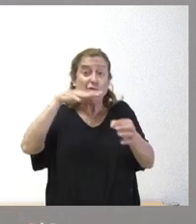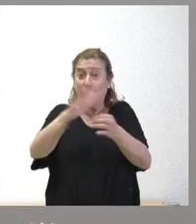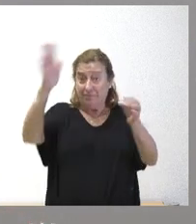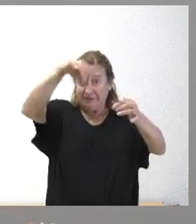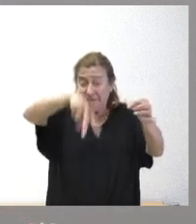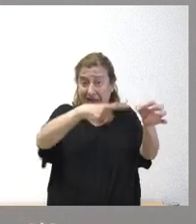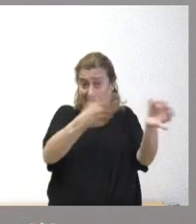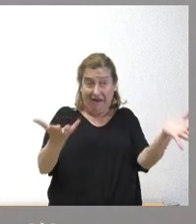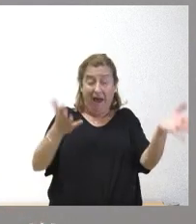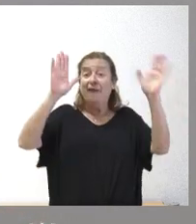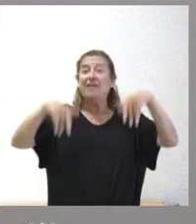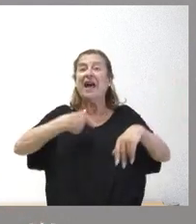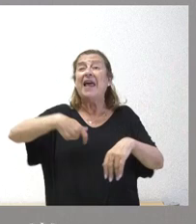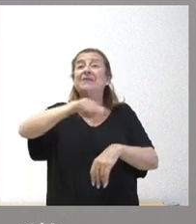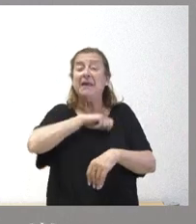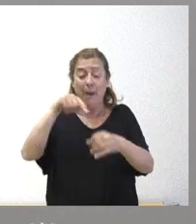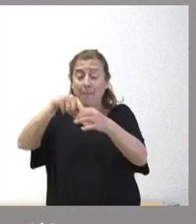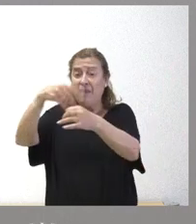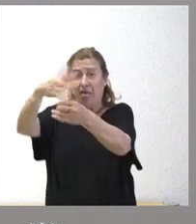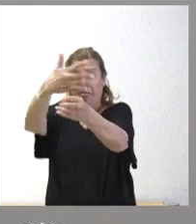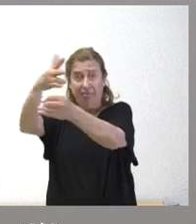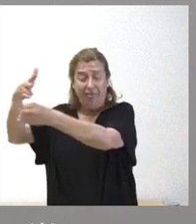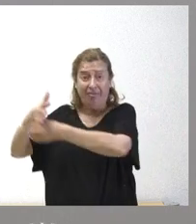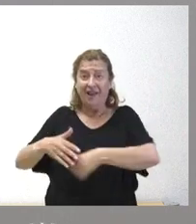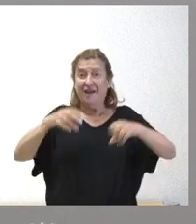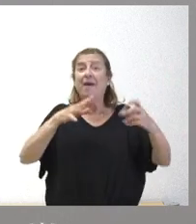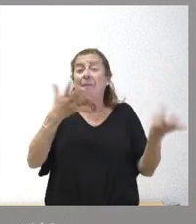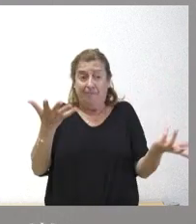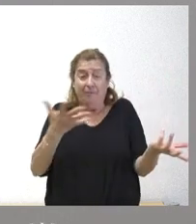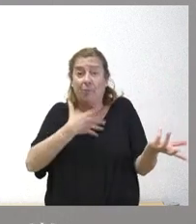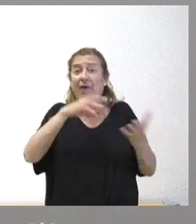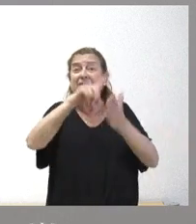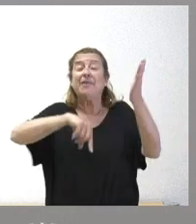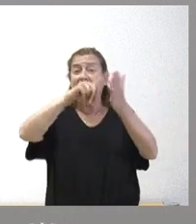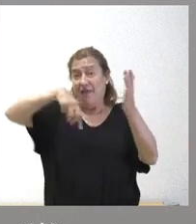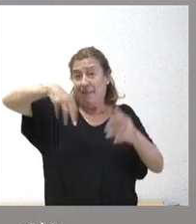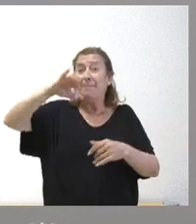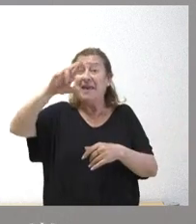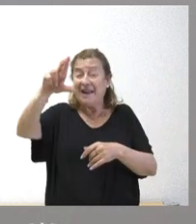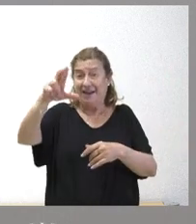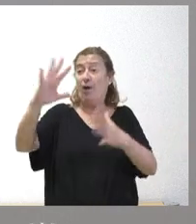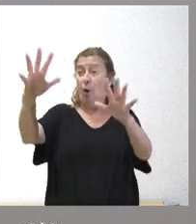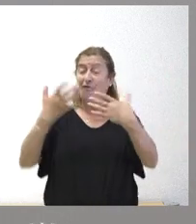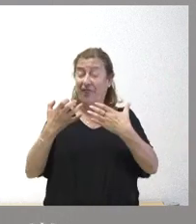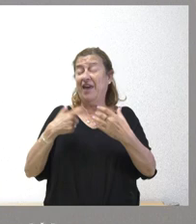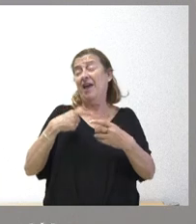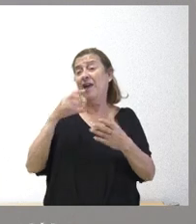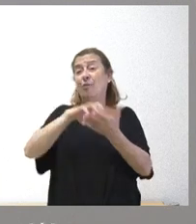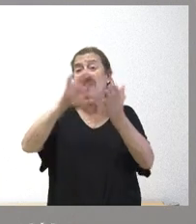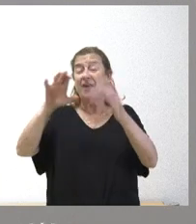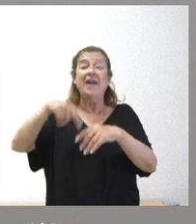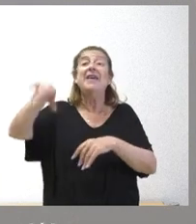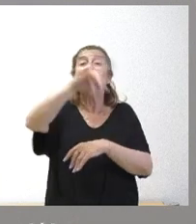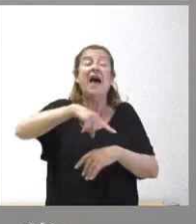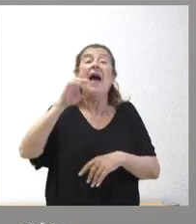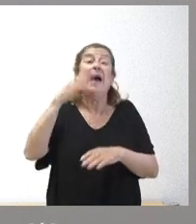España hay plazas sin cubrir de las posibles especialidades MIR que ofrecen las comunidades autónomas y a la vez hay cuatro